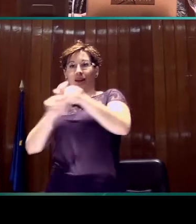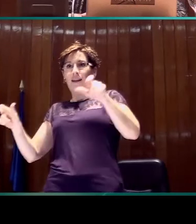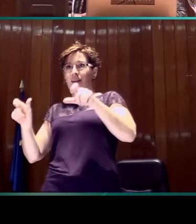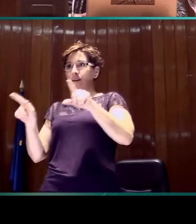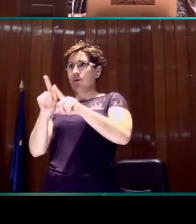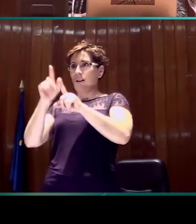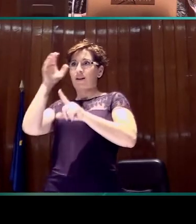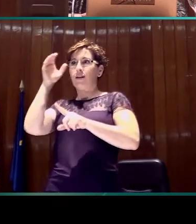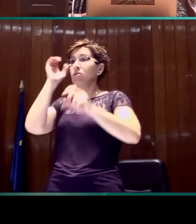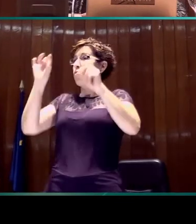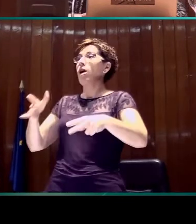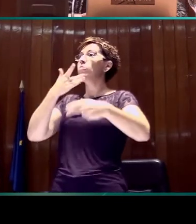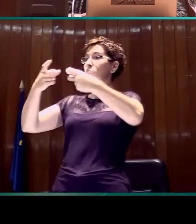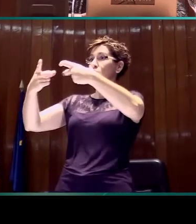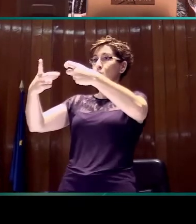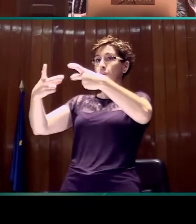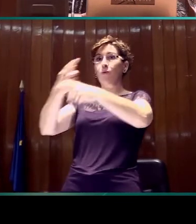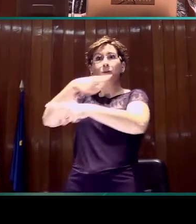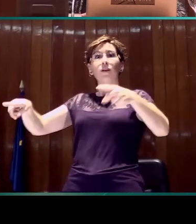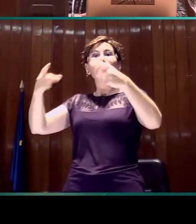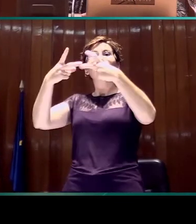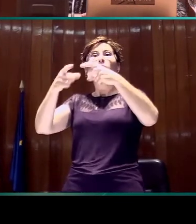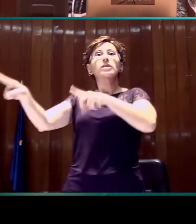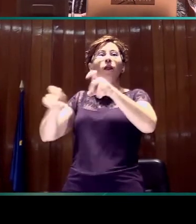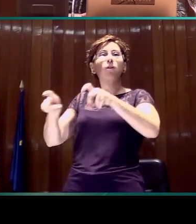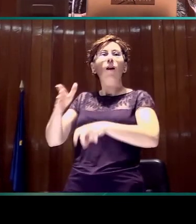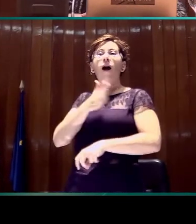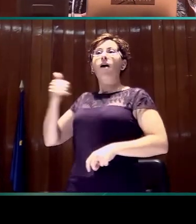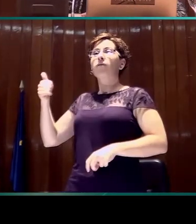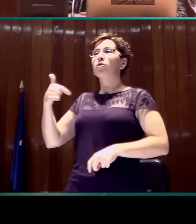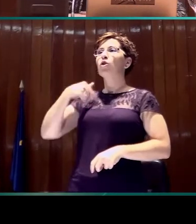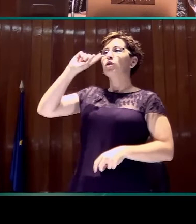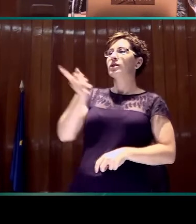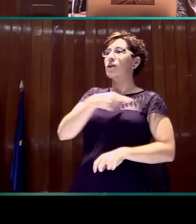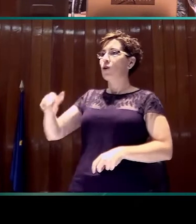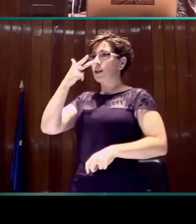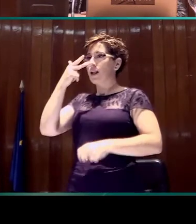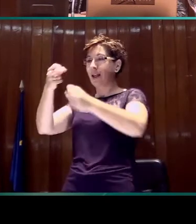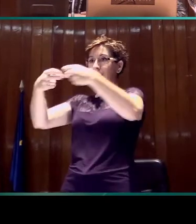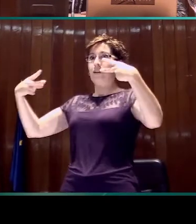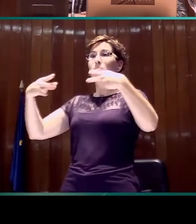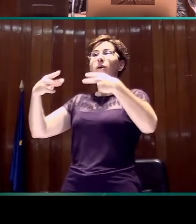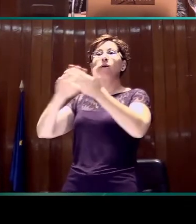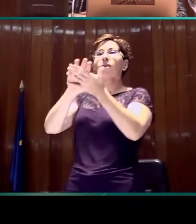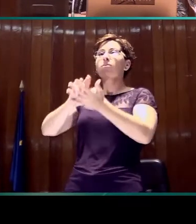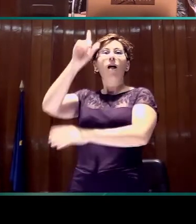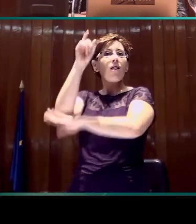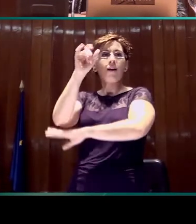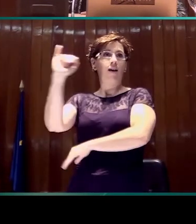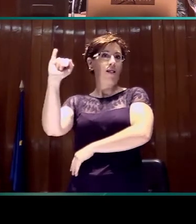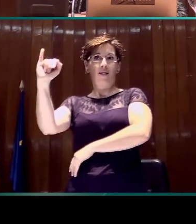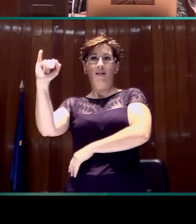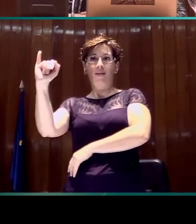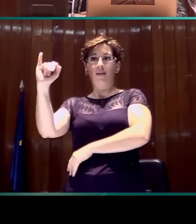manera voluntaria por el espectador, en función de sus necesidades y de sus demandas. Lo que también se ha observado es que el intérprete siempre